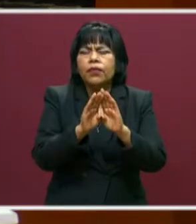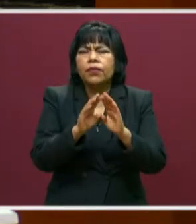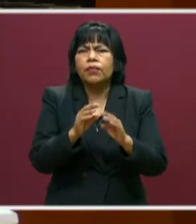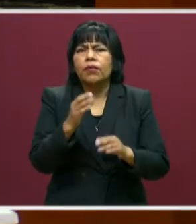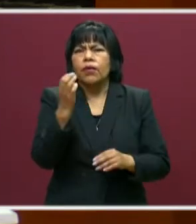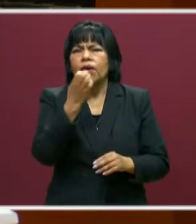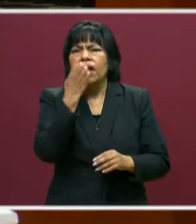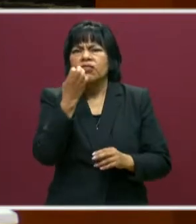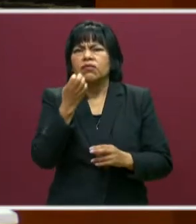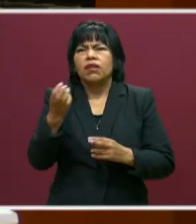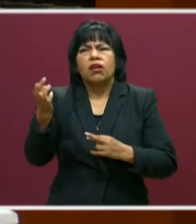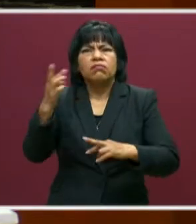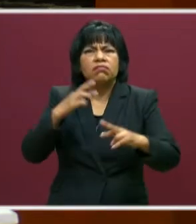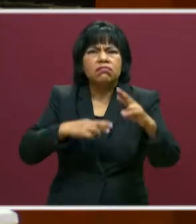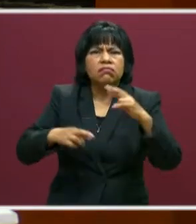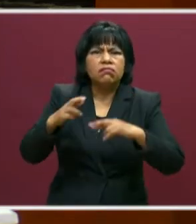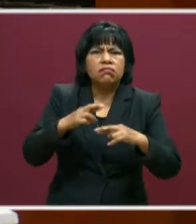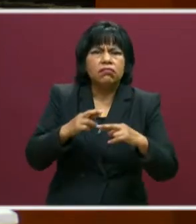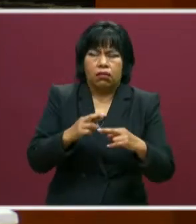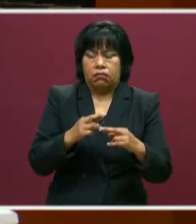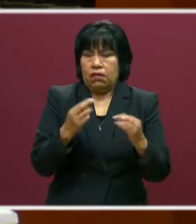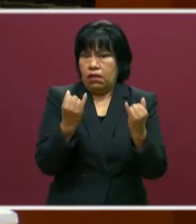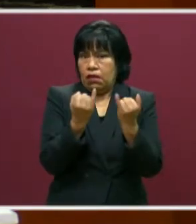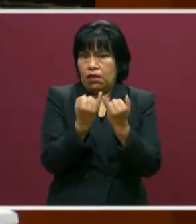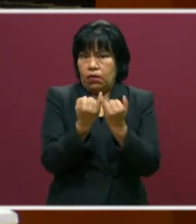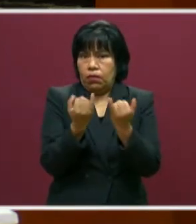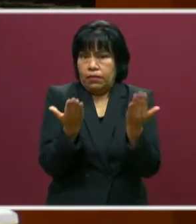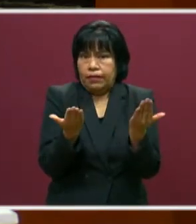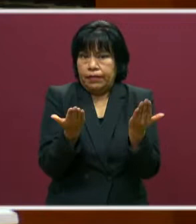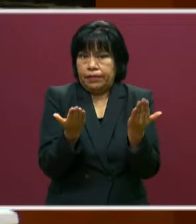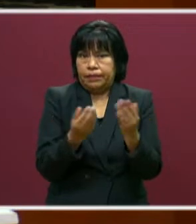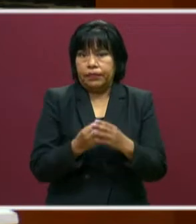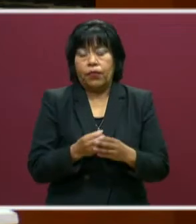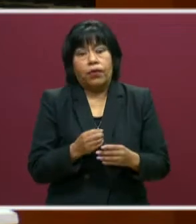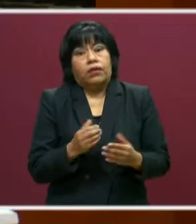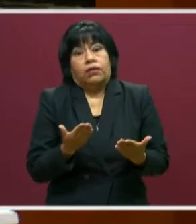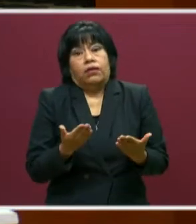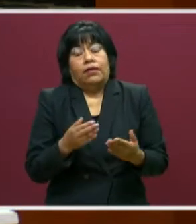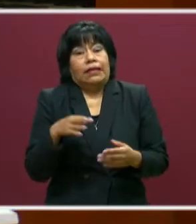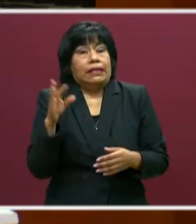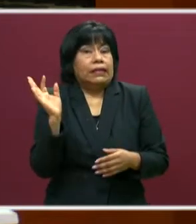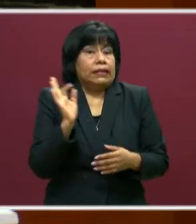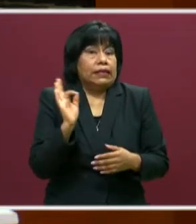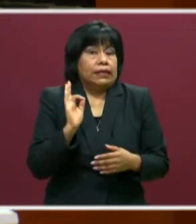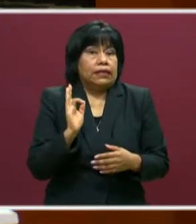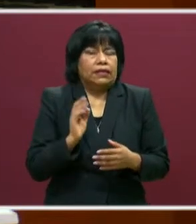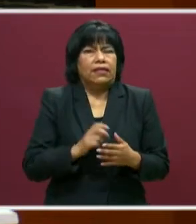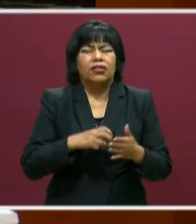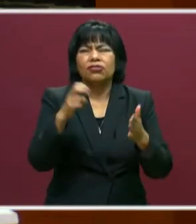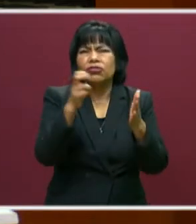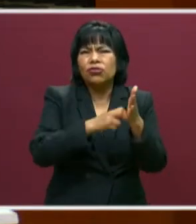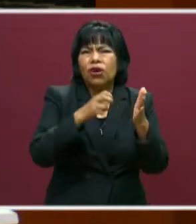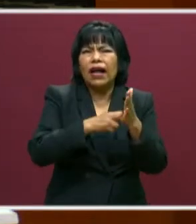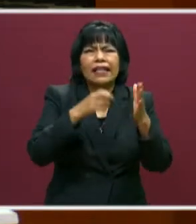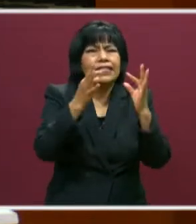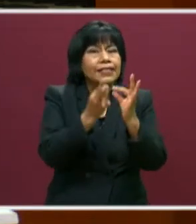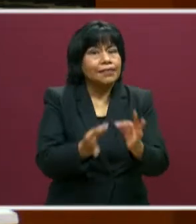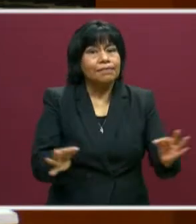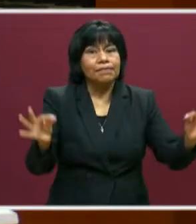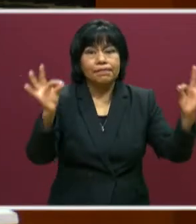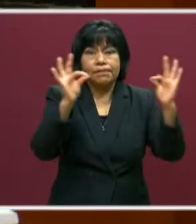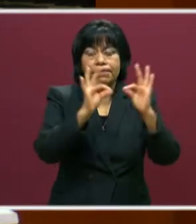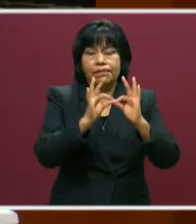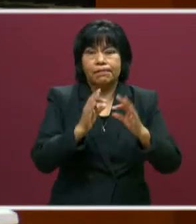las escuelas. ¿Regresaremos de la misma forma? ¿O tendremos que hacer adaptaciones importantes